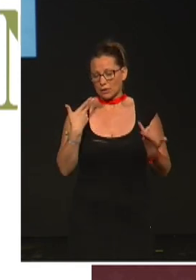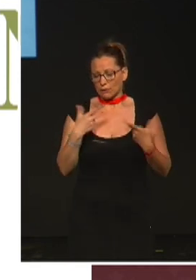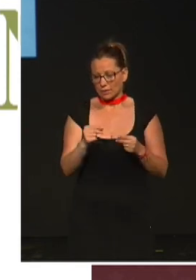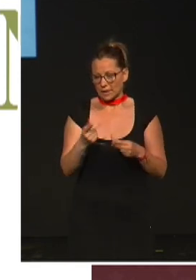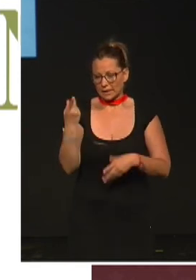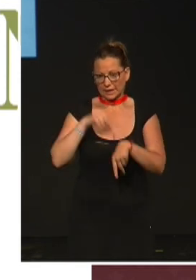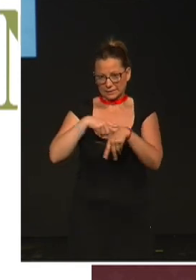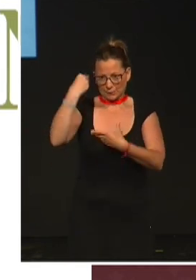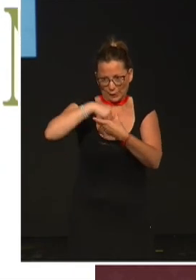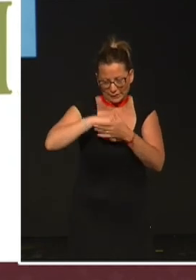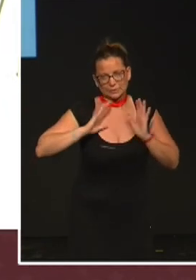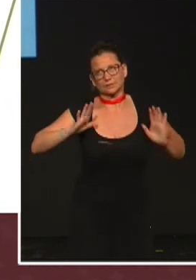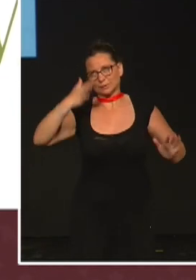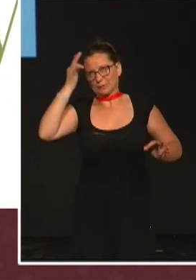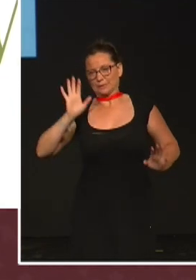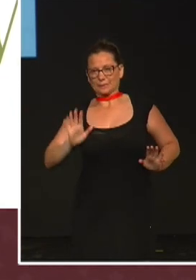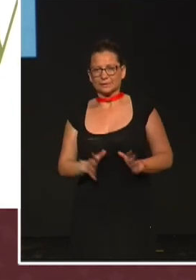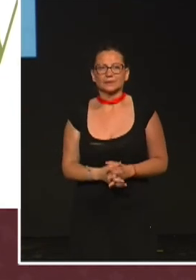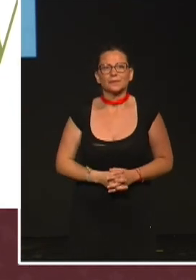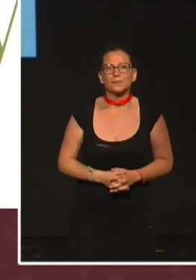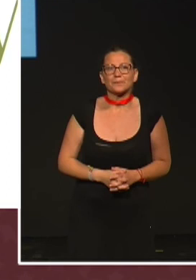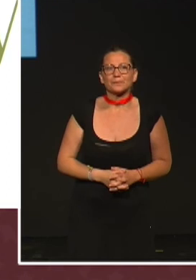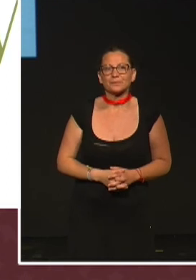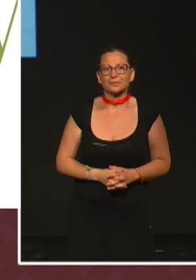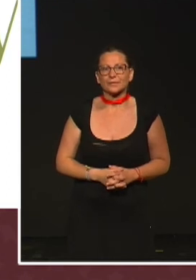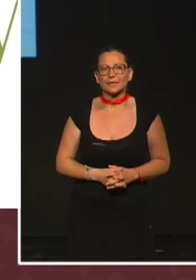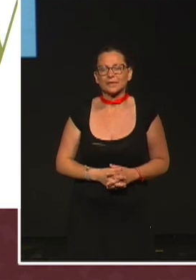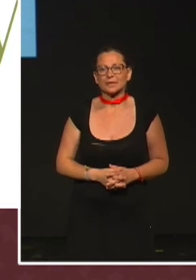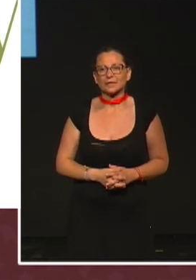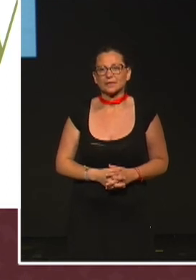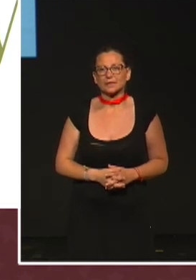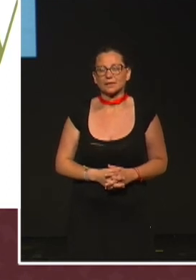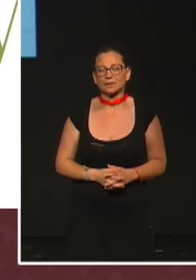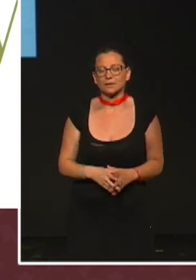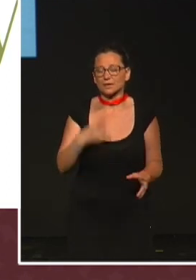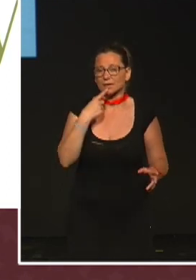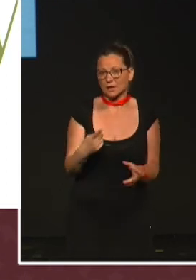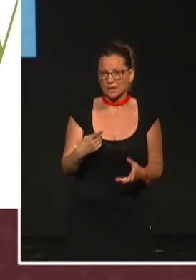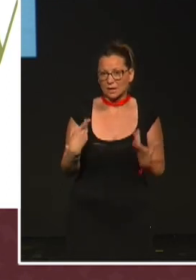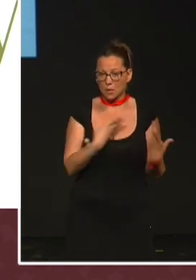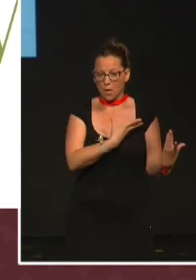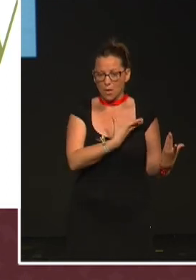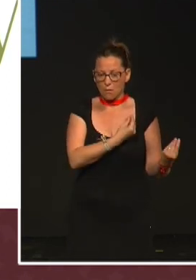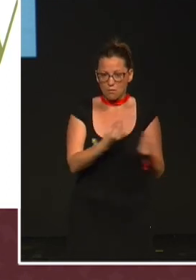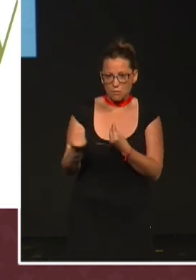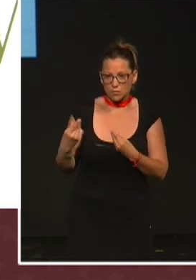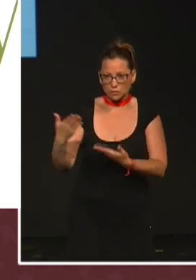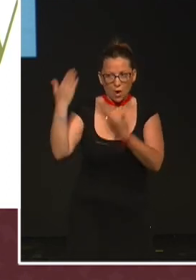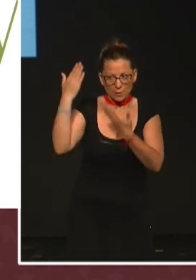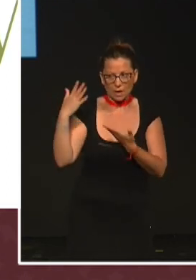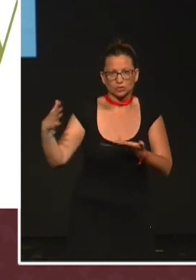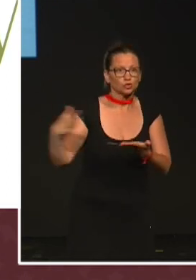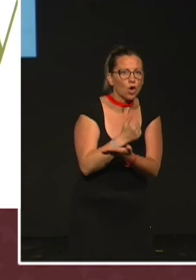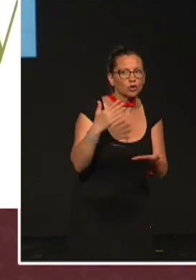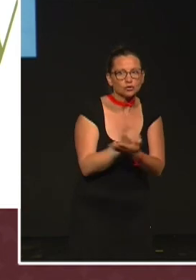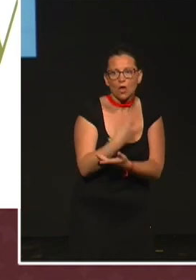de tiempo, diciendo que, bueno, hemos visto muchos homenajes, no he querido decirlos todos,